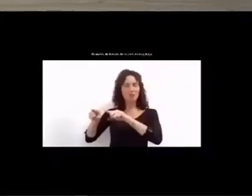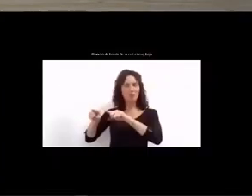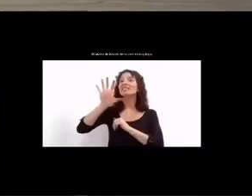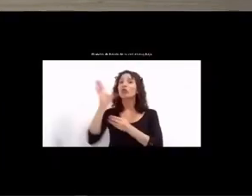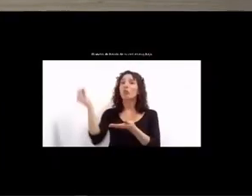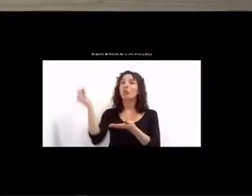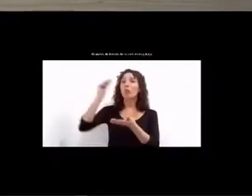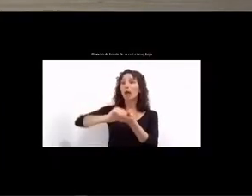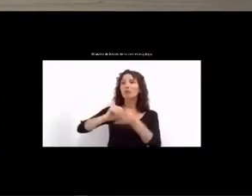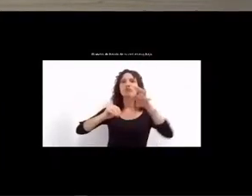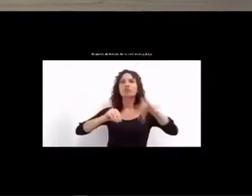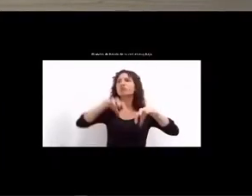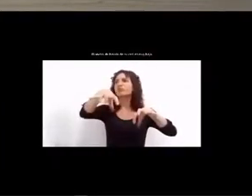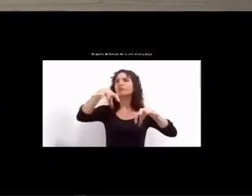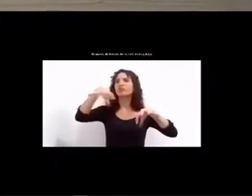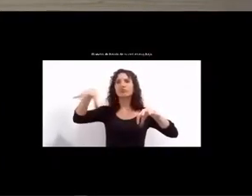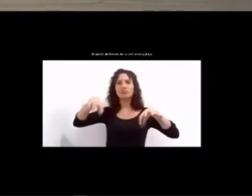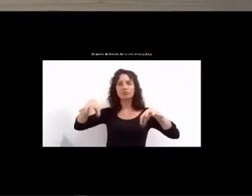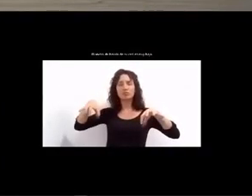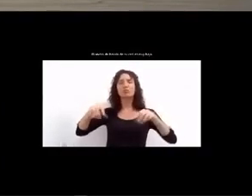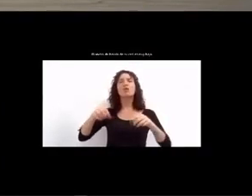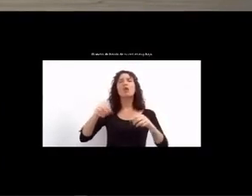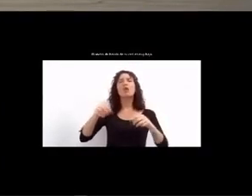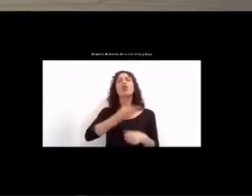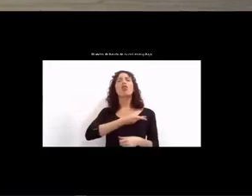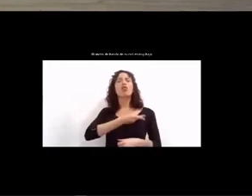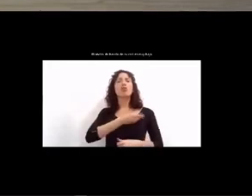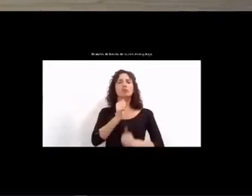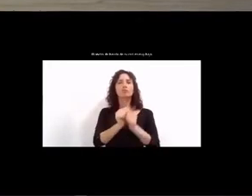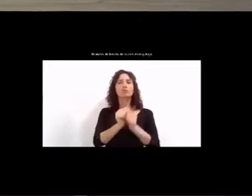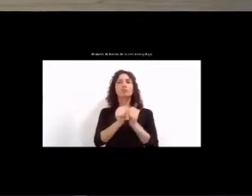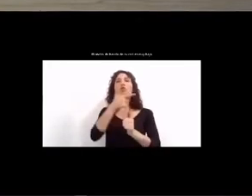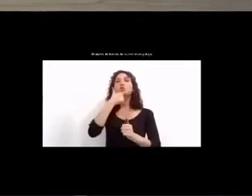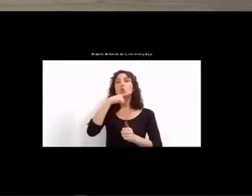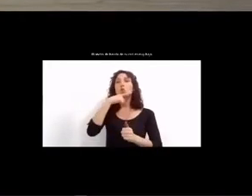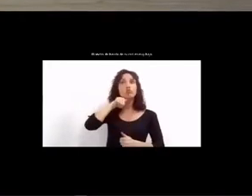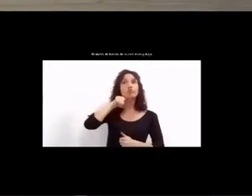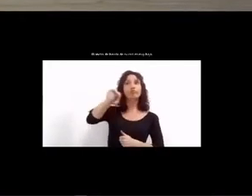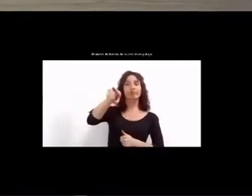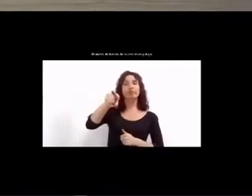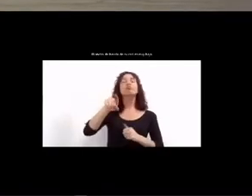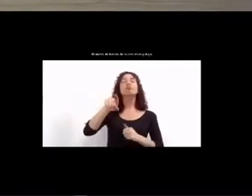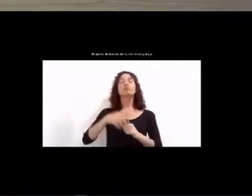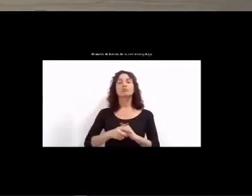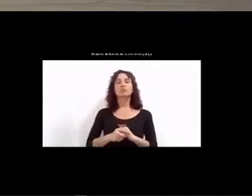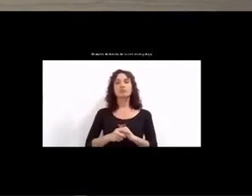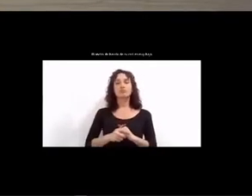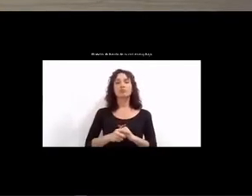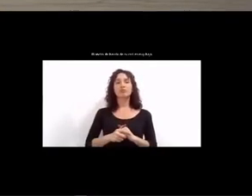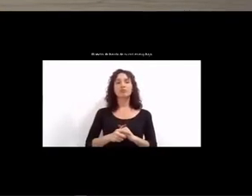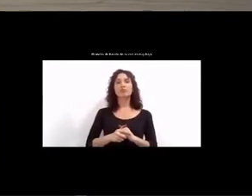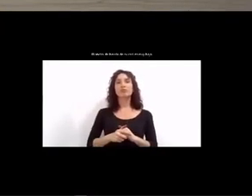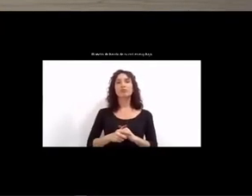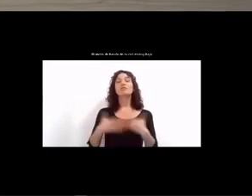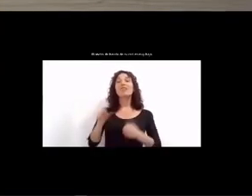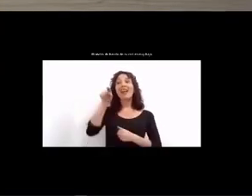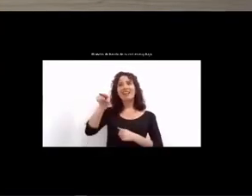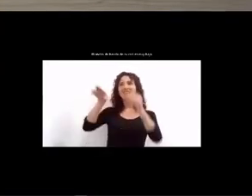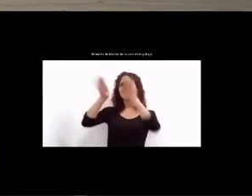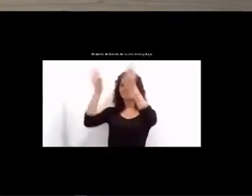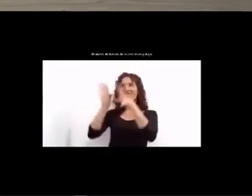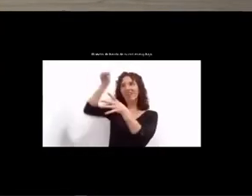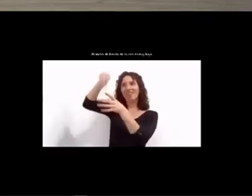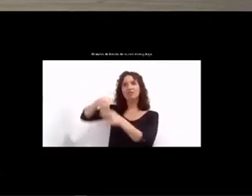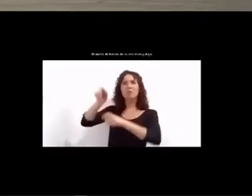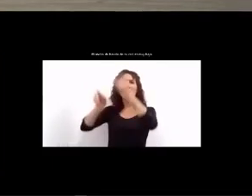los distritos era el bar del distrito sur son nuevos espacios para que los chicos se formen y trabajen en la elaboración de videojuegos